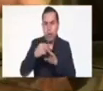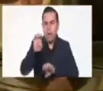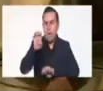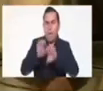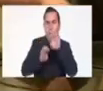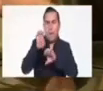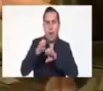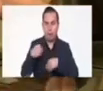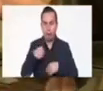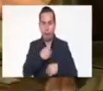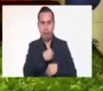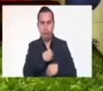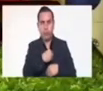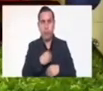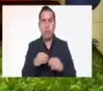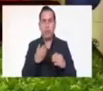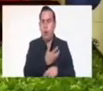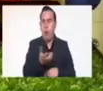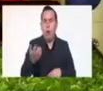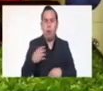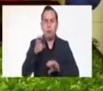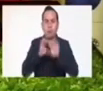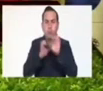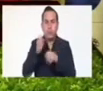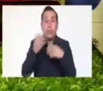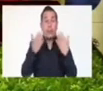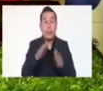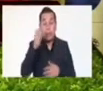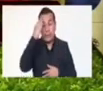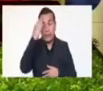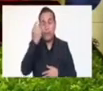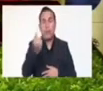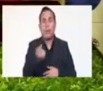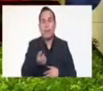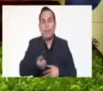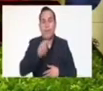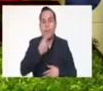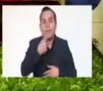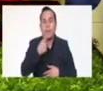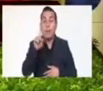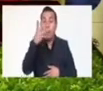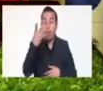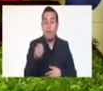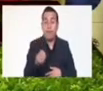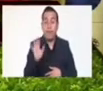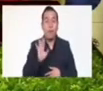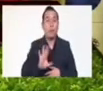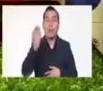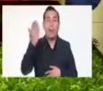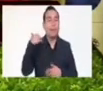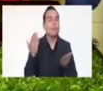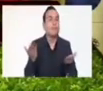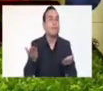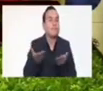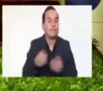médica, se mandan a hacer sus exámenes médicos, para que esa persona entre con tratamiento desde el primer día, algo que nunca había pasado